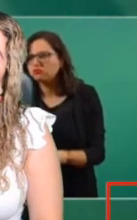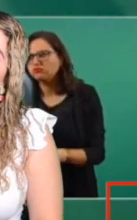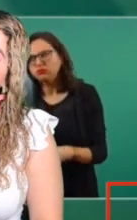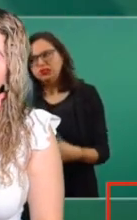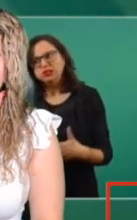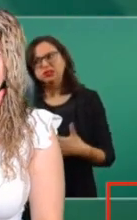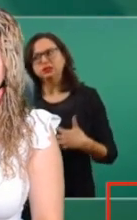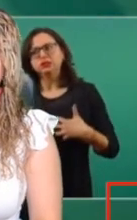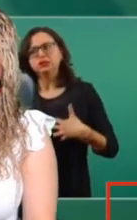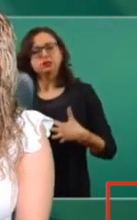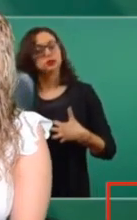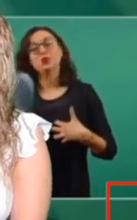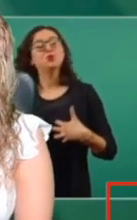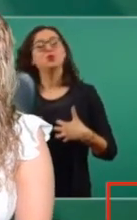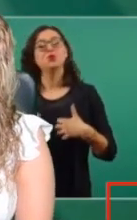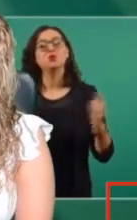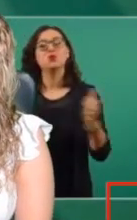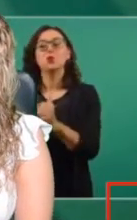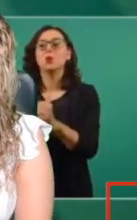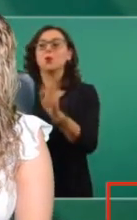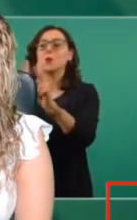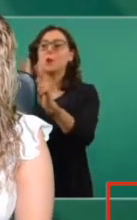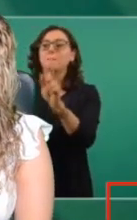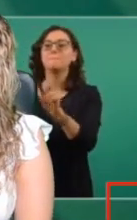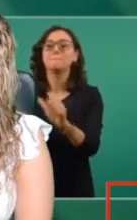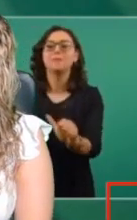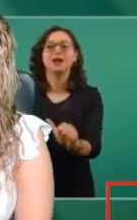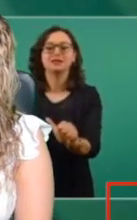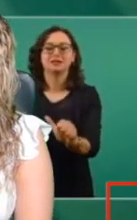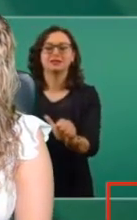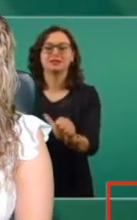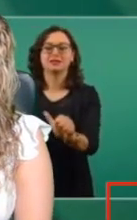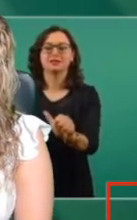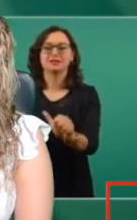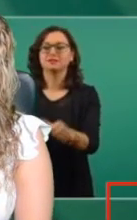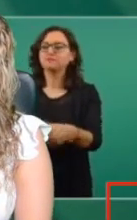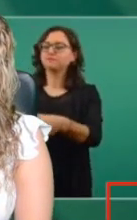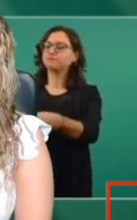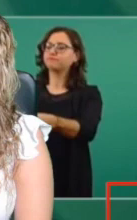manera pacífica y por la vía electoral,